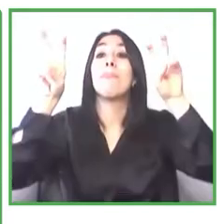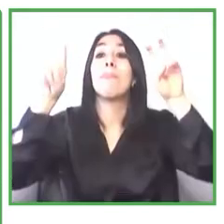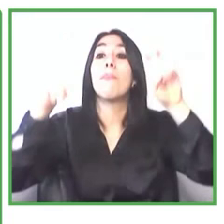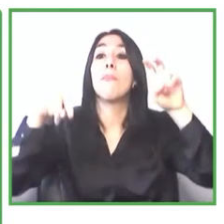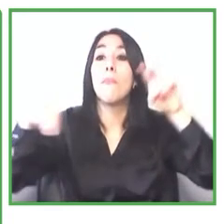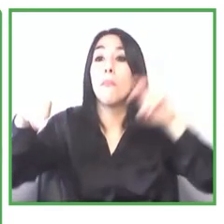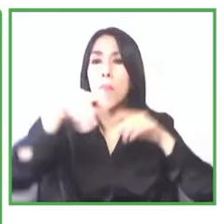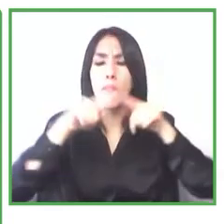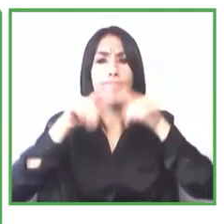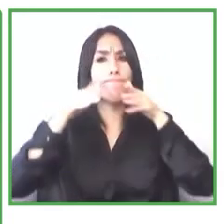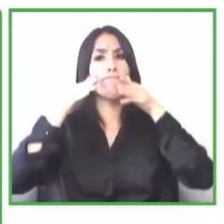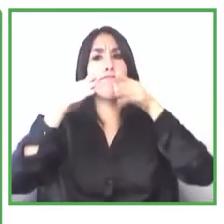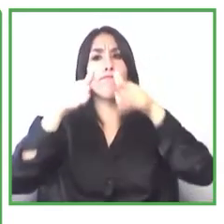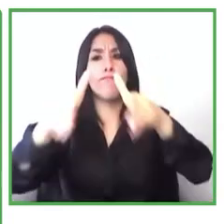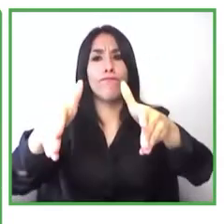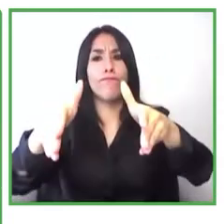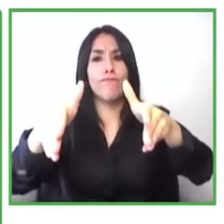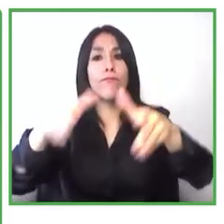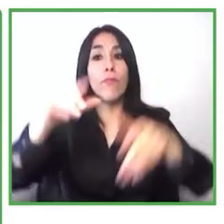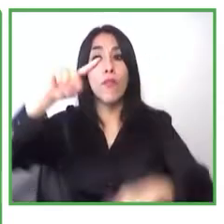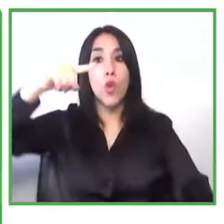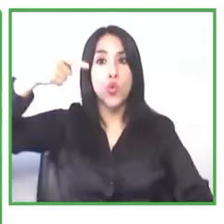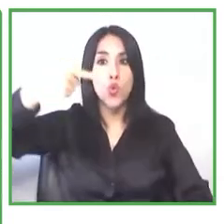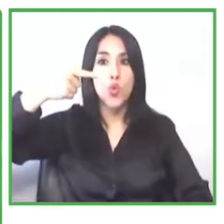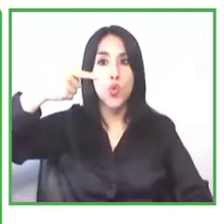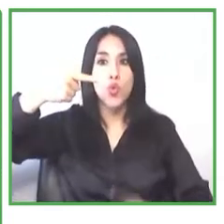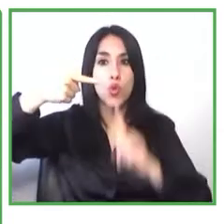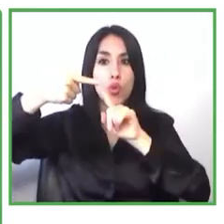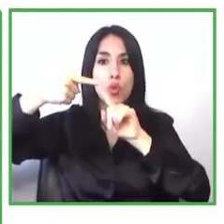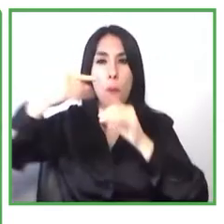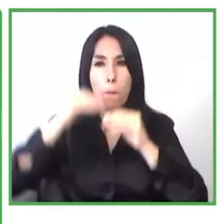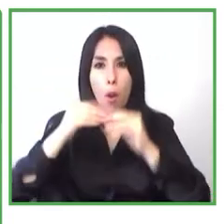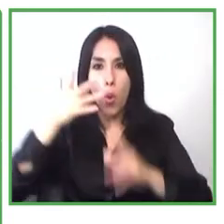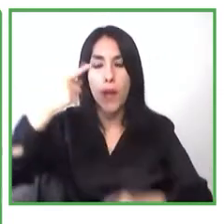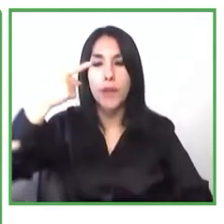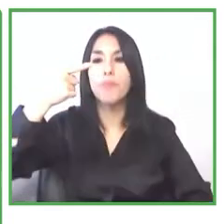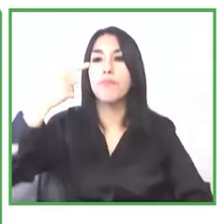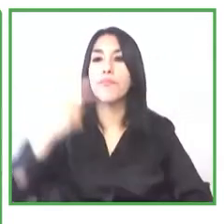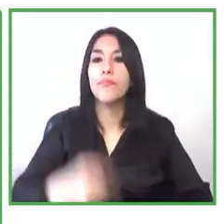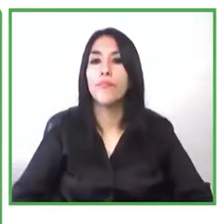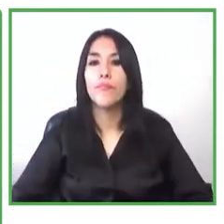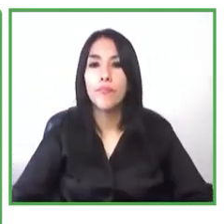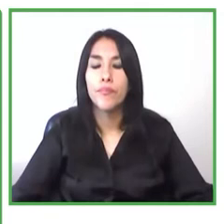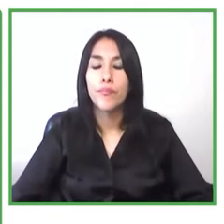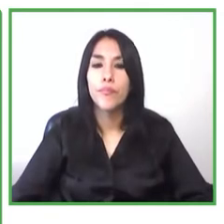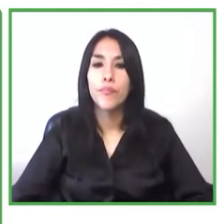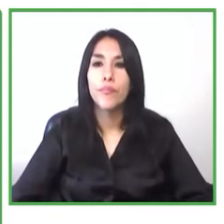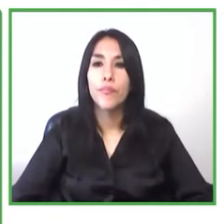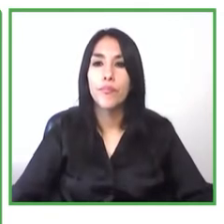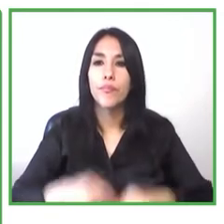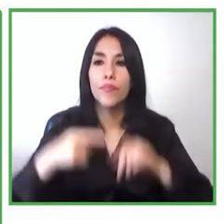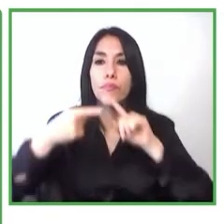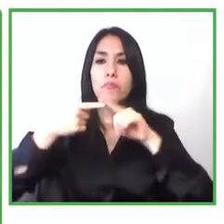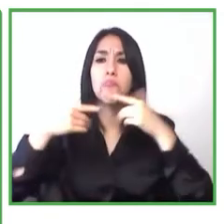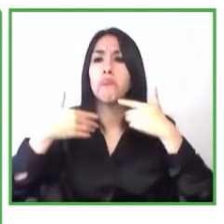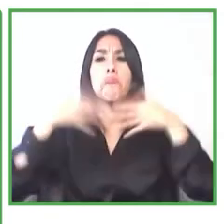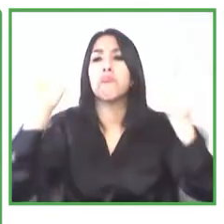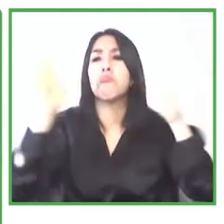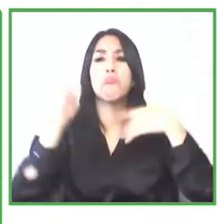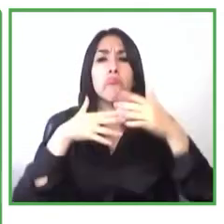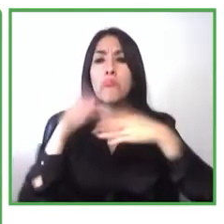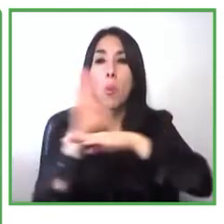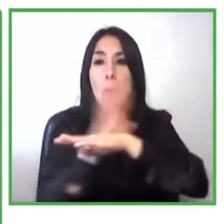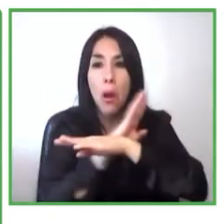de cualquier entre cualquier empresario puede enfrentarse por lo tanto falta de financiamiento falta de